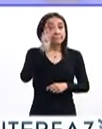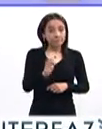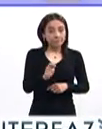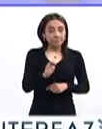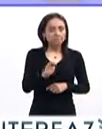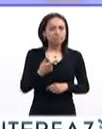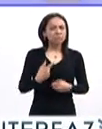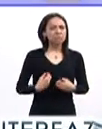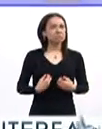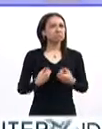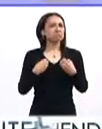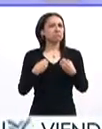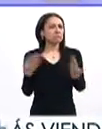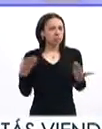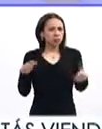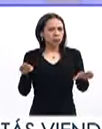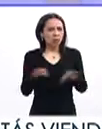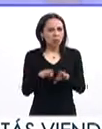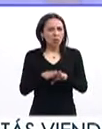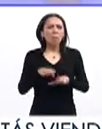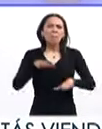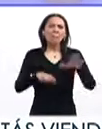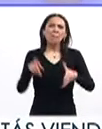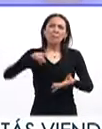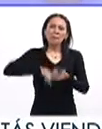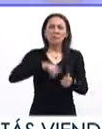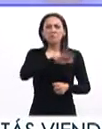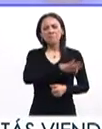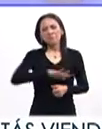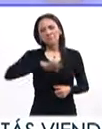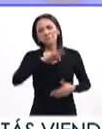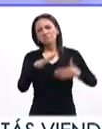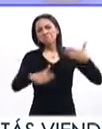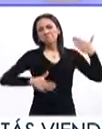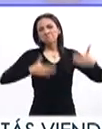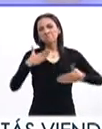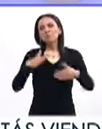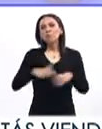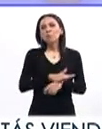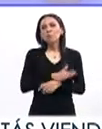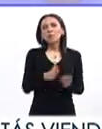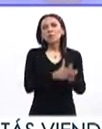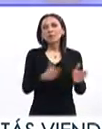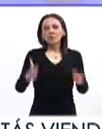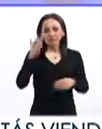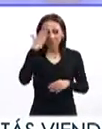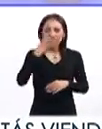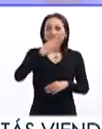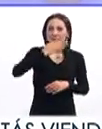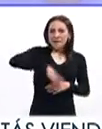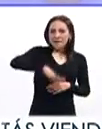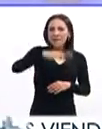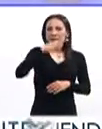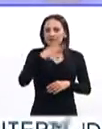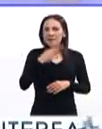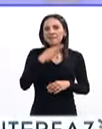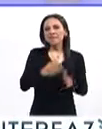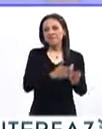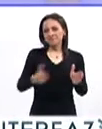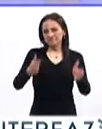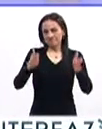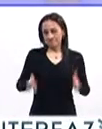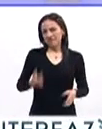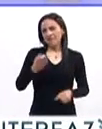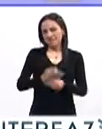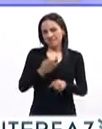vivir de forma pues feliz, divertida por todas las festividades que se van generando en esta época